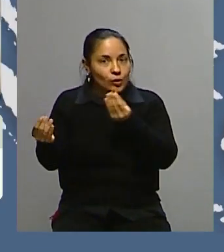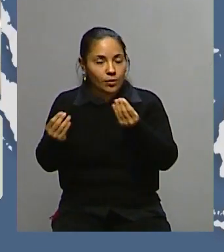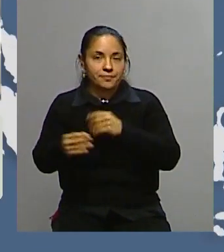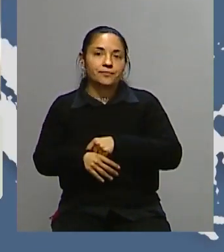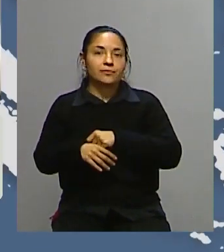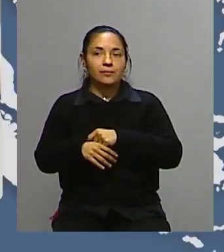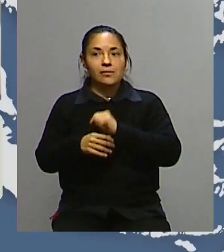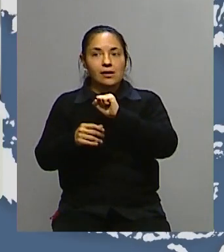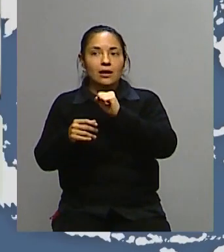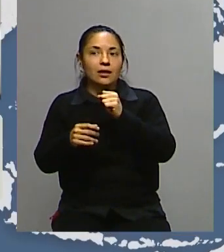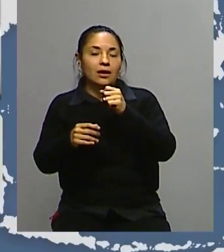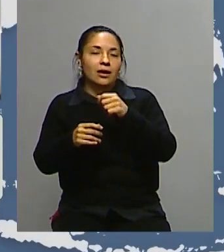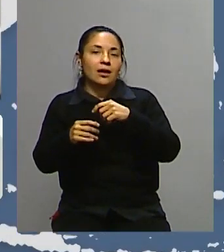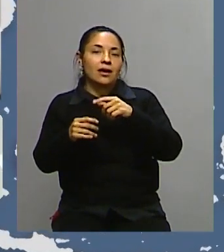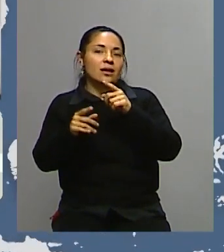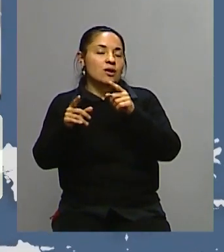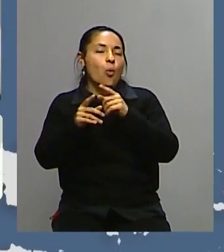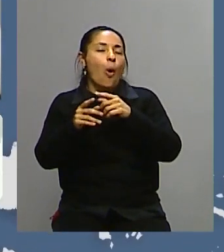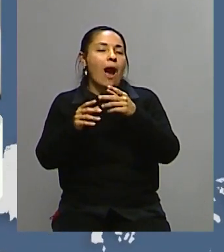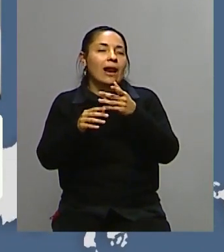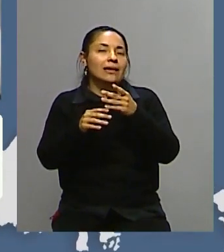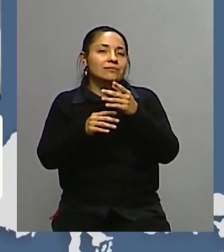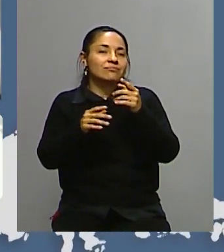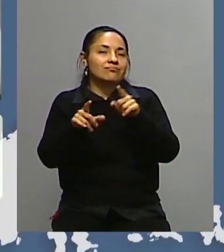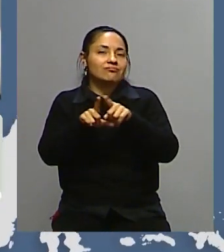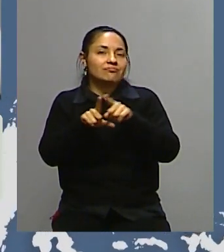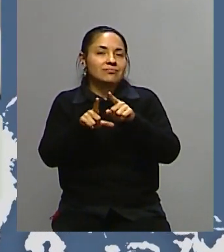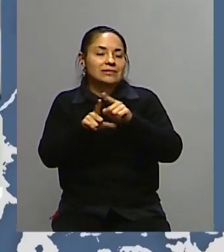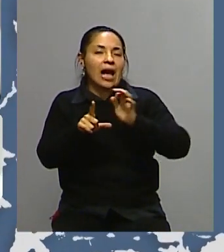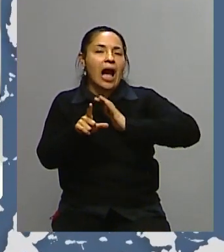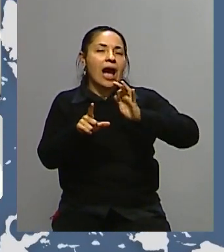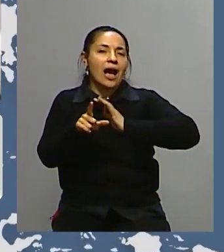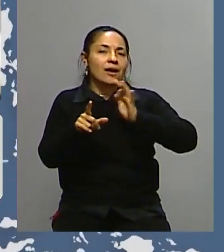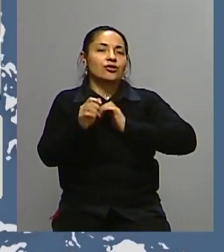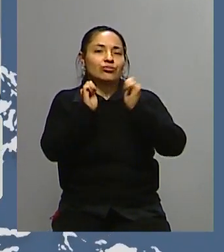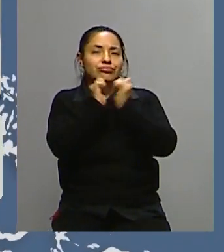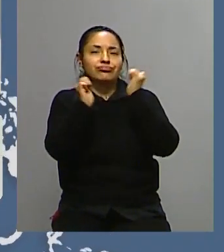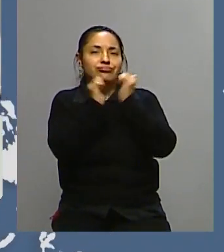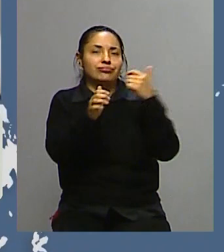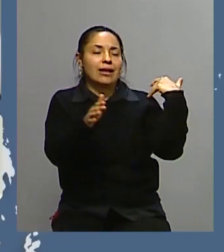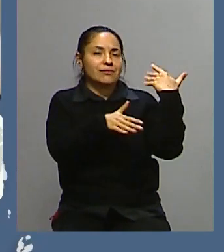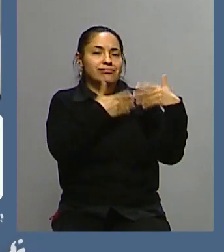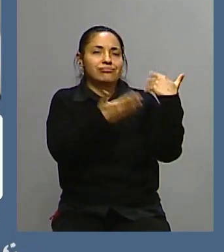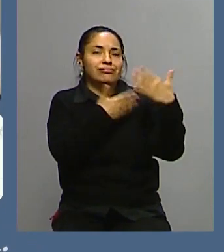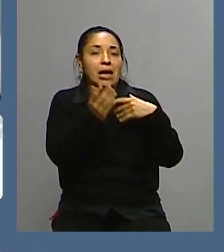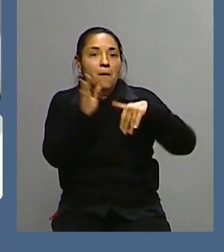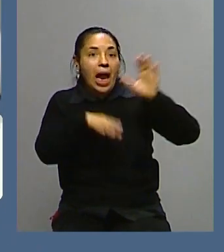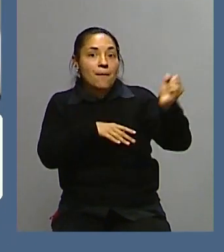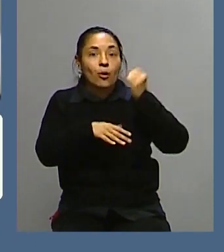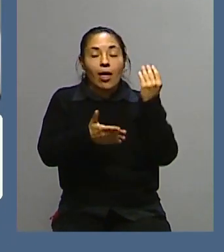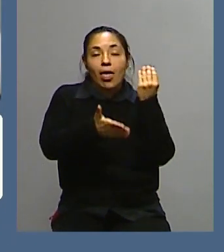protagonismo lo fueron perdiendo a lo largo de muchísimos años. Las monarquías hoy en día,